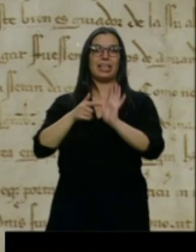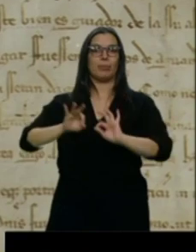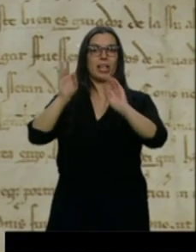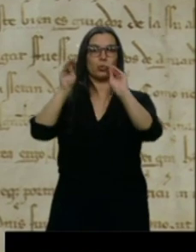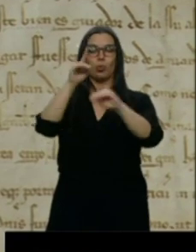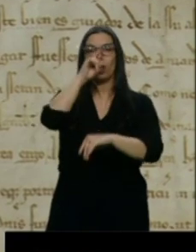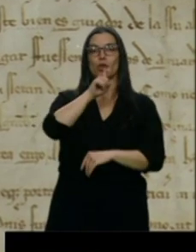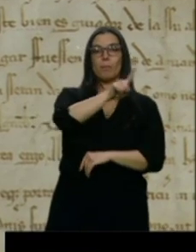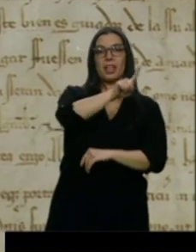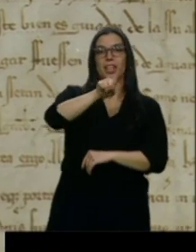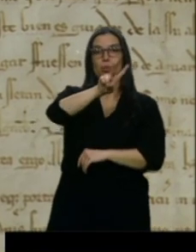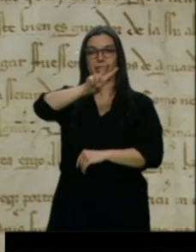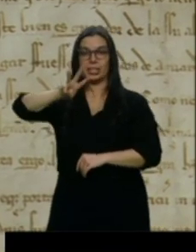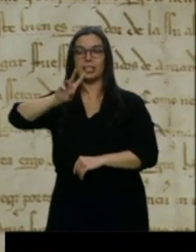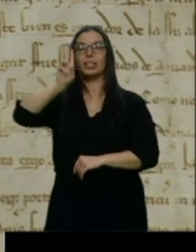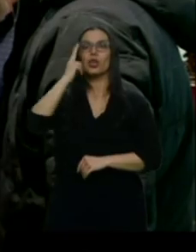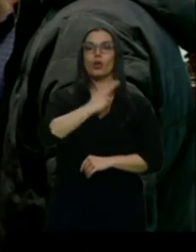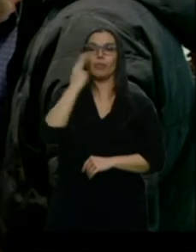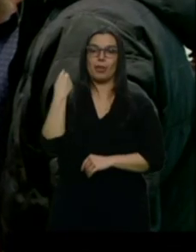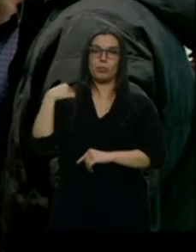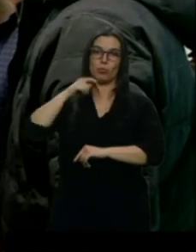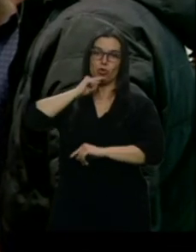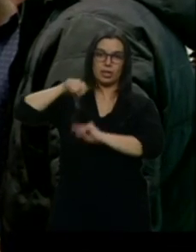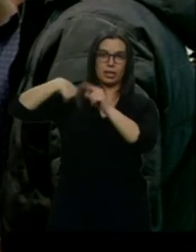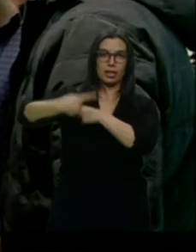la confirmación del mismo por parte de su nieto, Alfonso VIII.